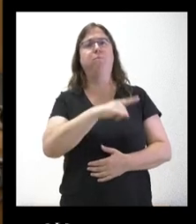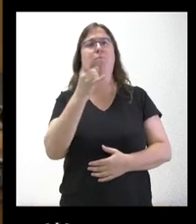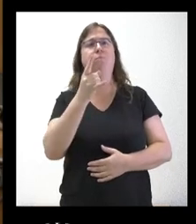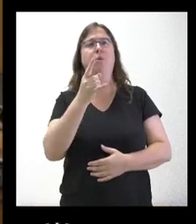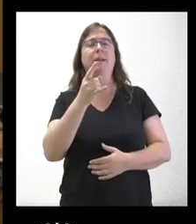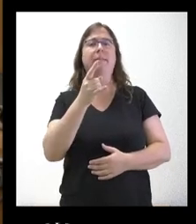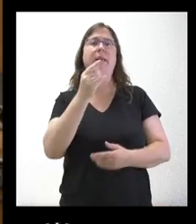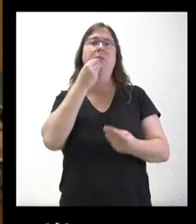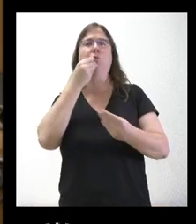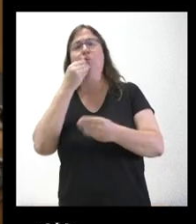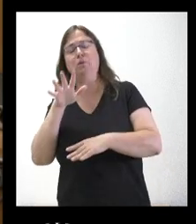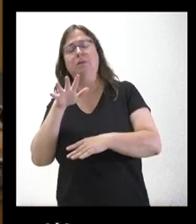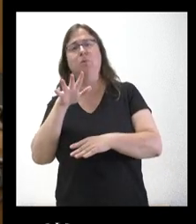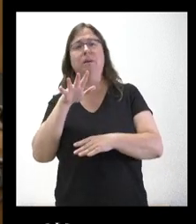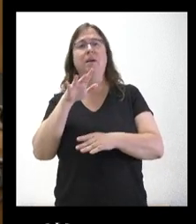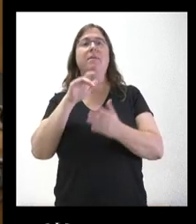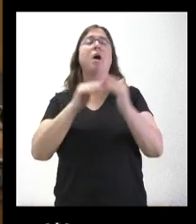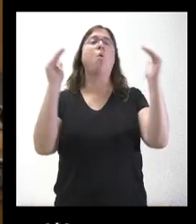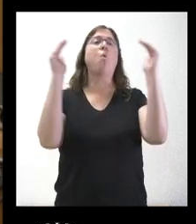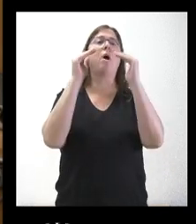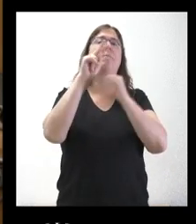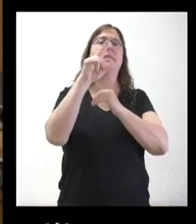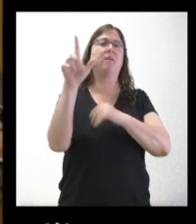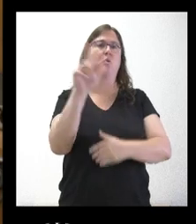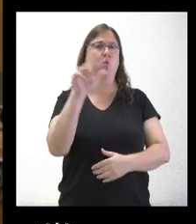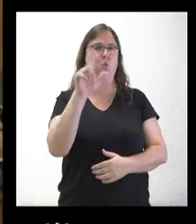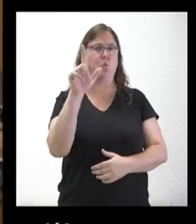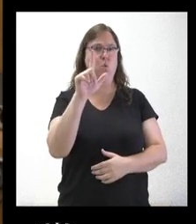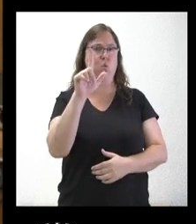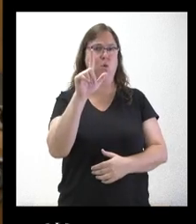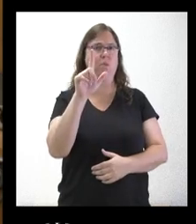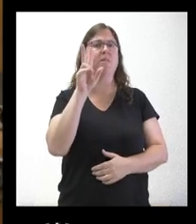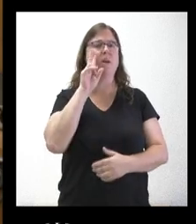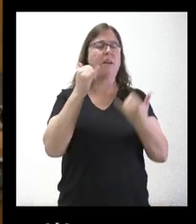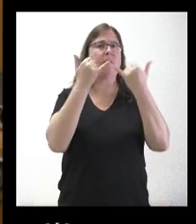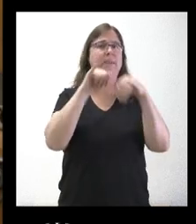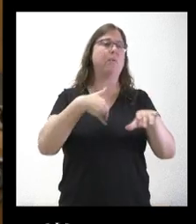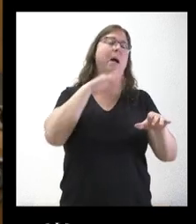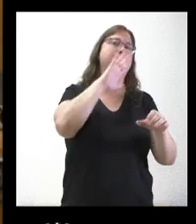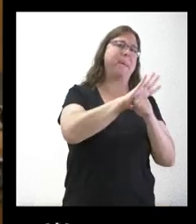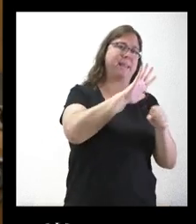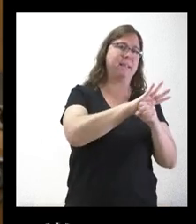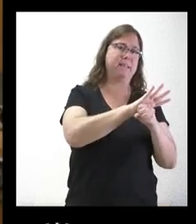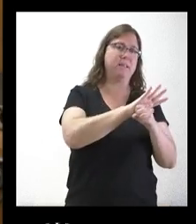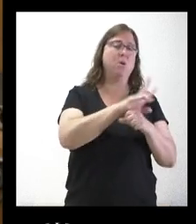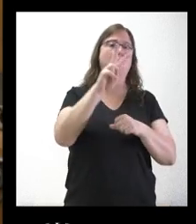el 25 de julio, que caería en jueves. Acabamos de venir de este festivo que caía en martes. UGT y comisiones criticaban una